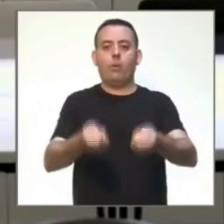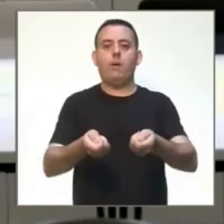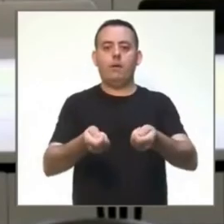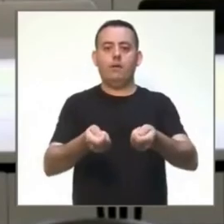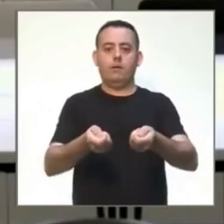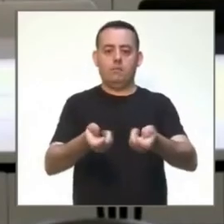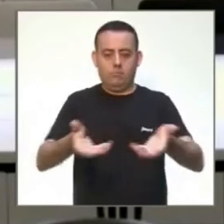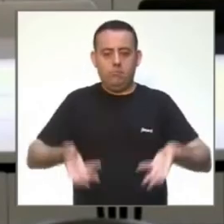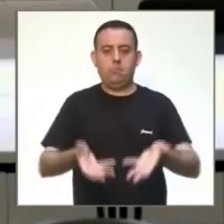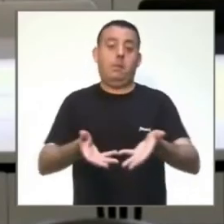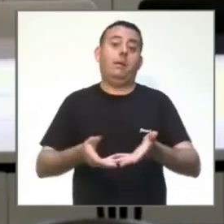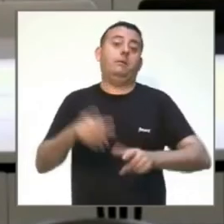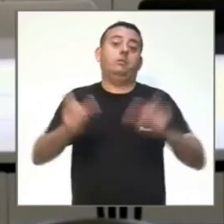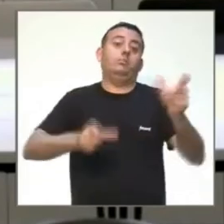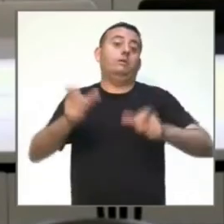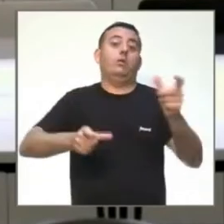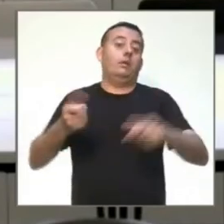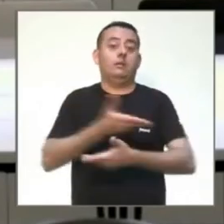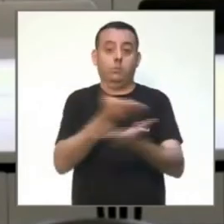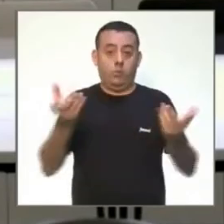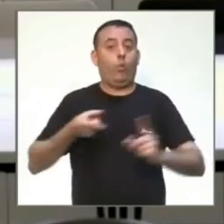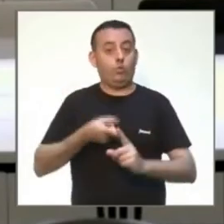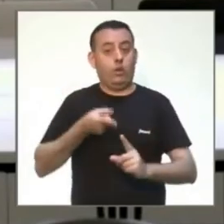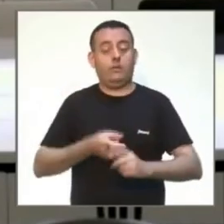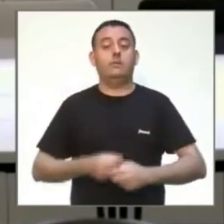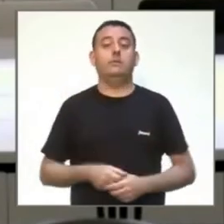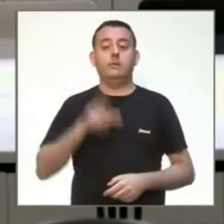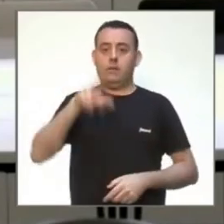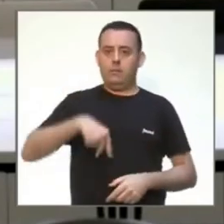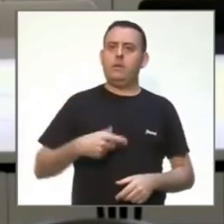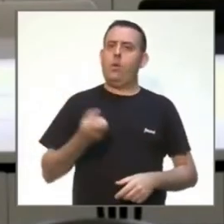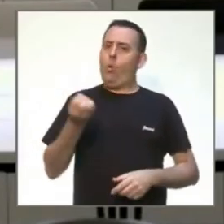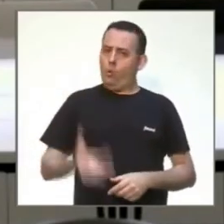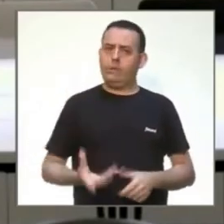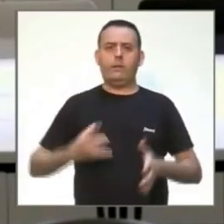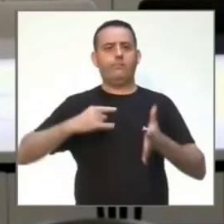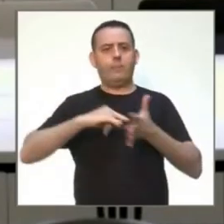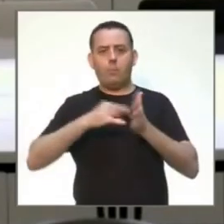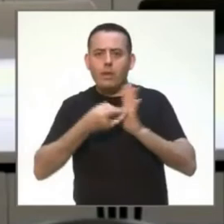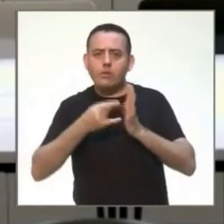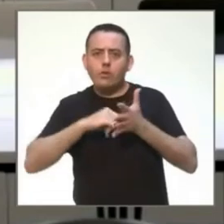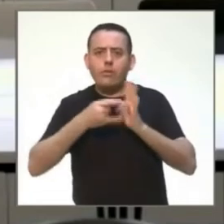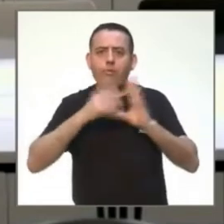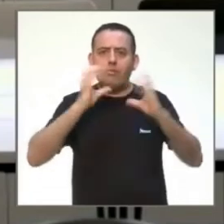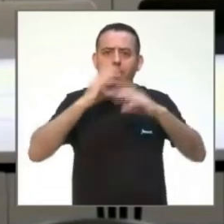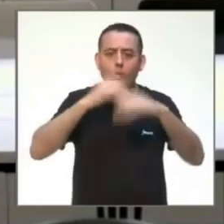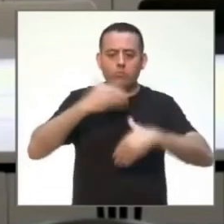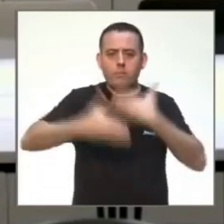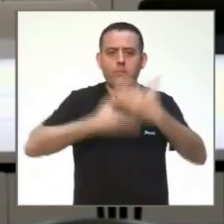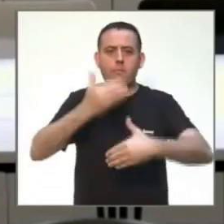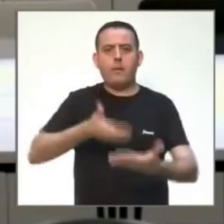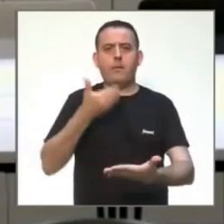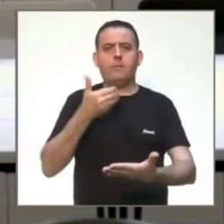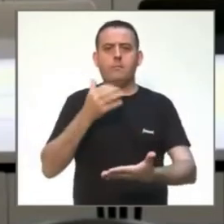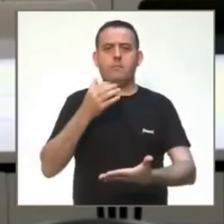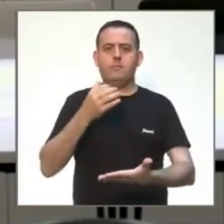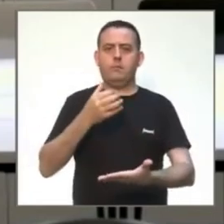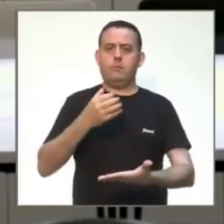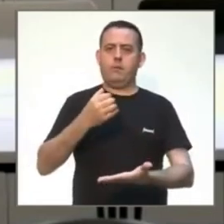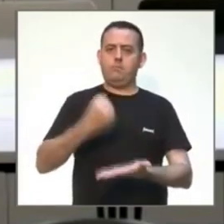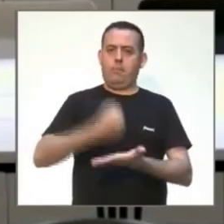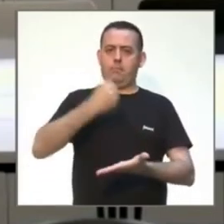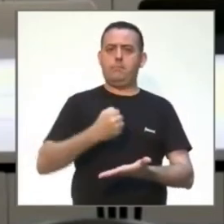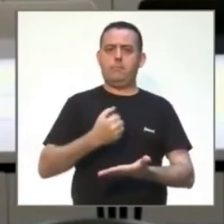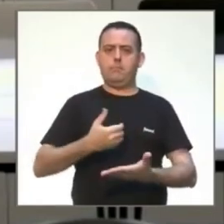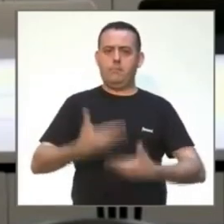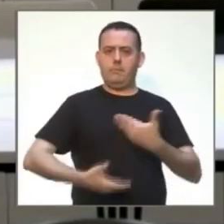si es útil, como cientos de otros proyectos científicos que estamos empezando a validar, pues creo que en